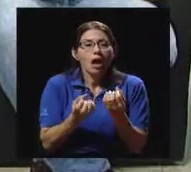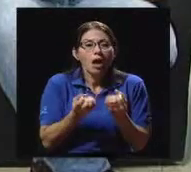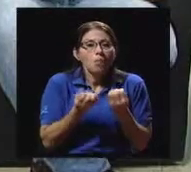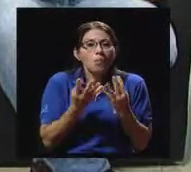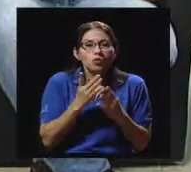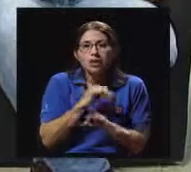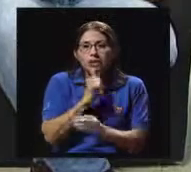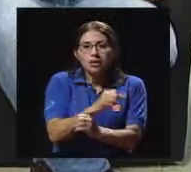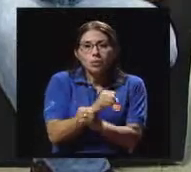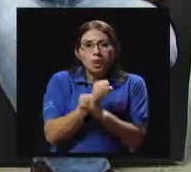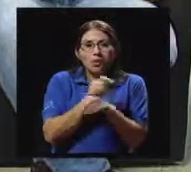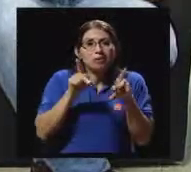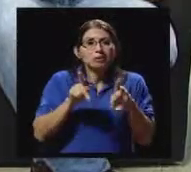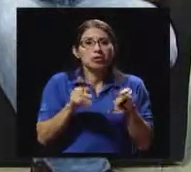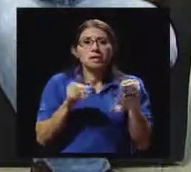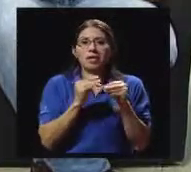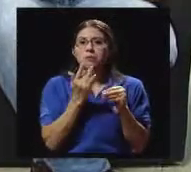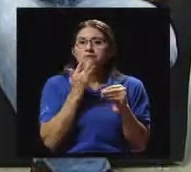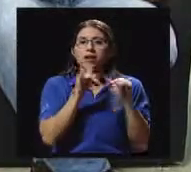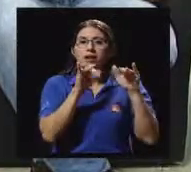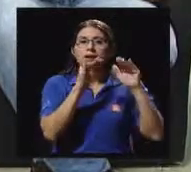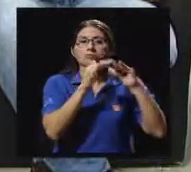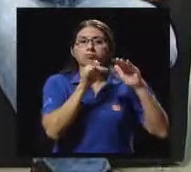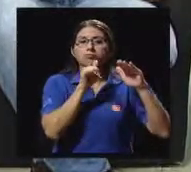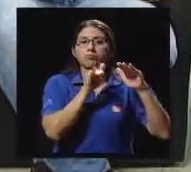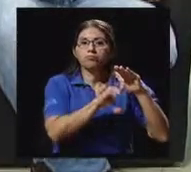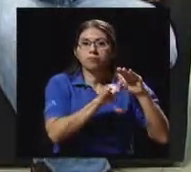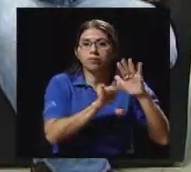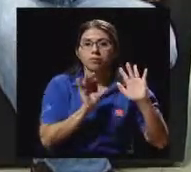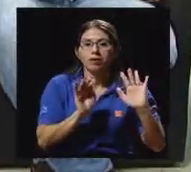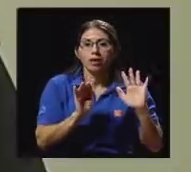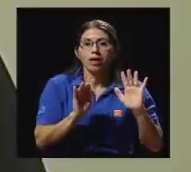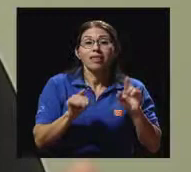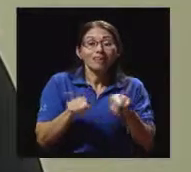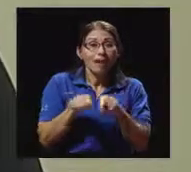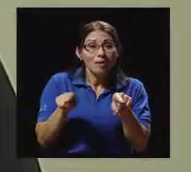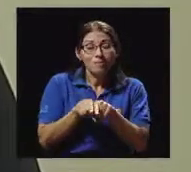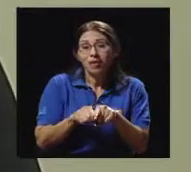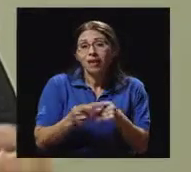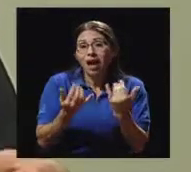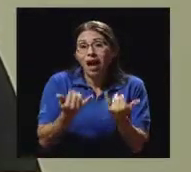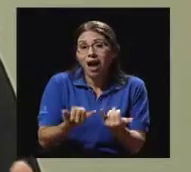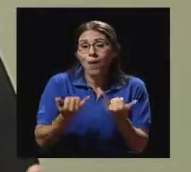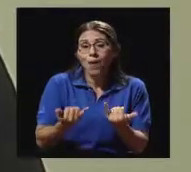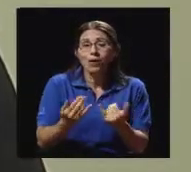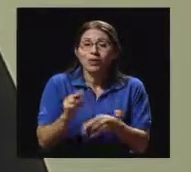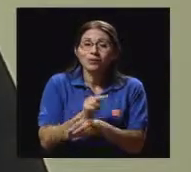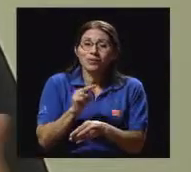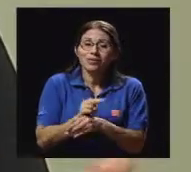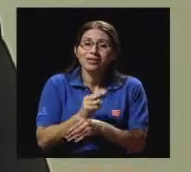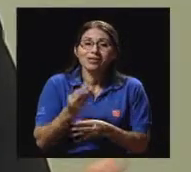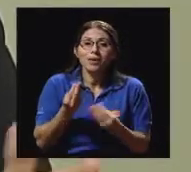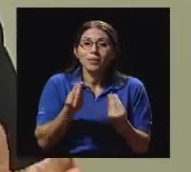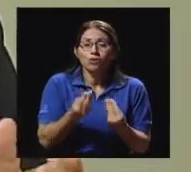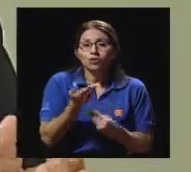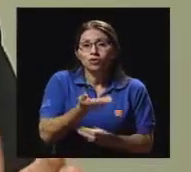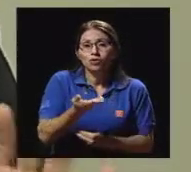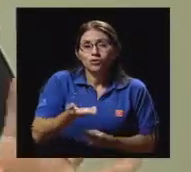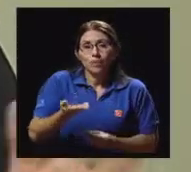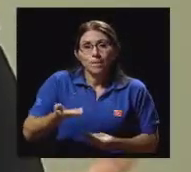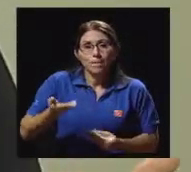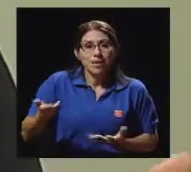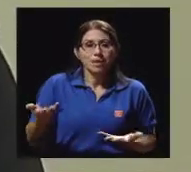inteligencia, ahora se estudia más cosas donde yo ocupo más instrumentos, más de, digámoslo, a